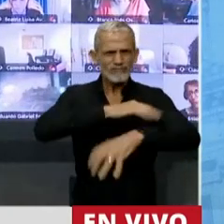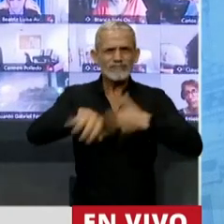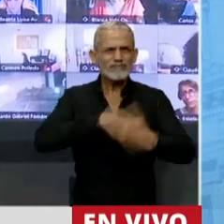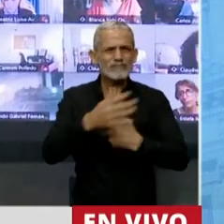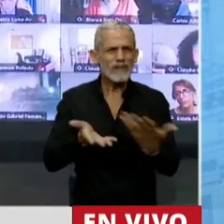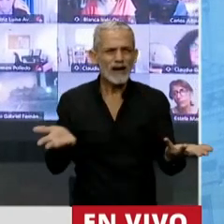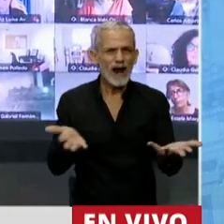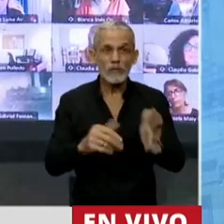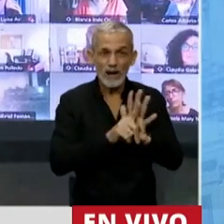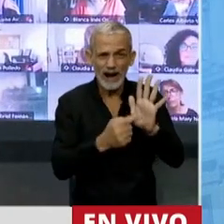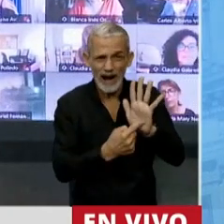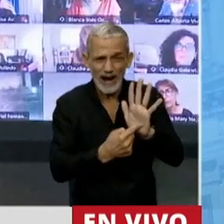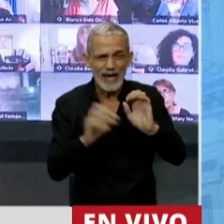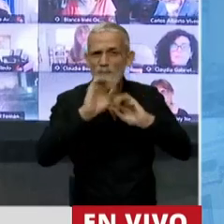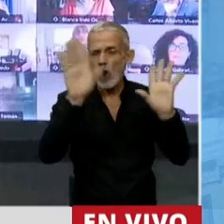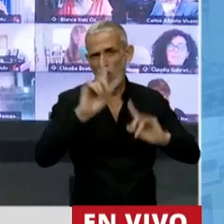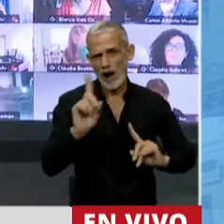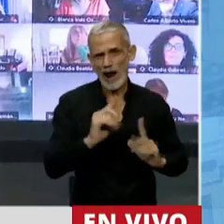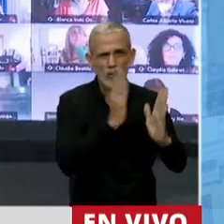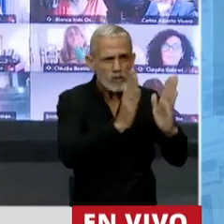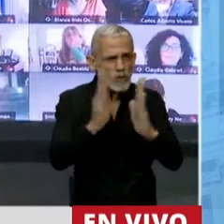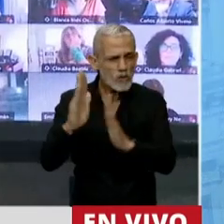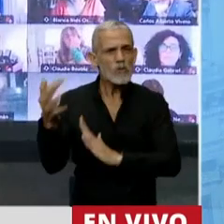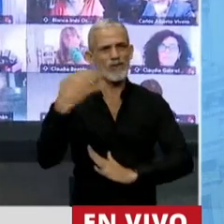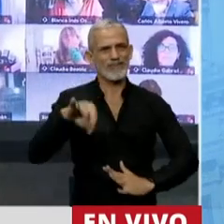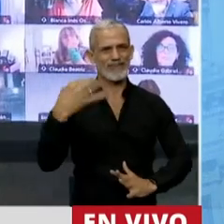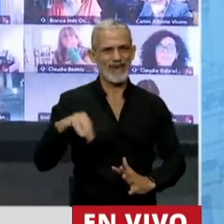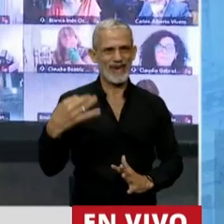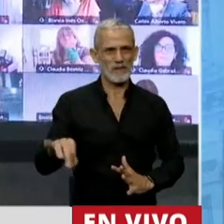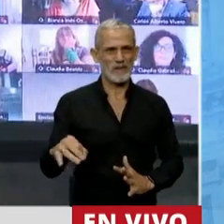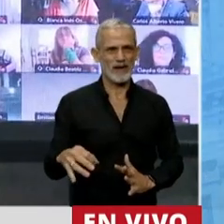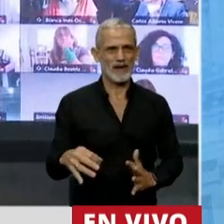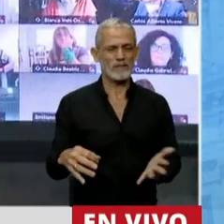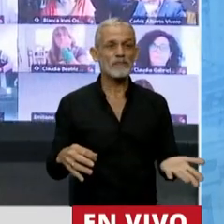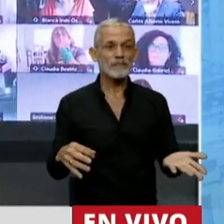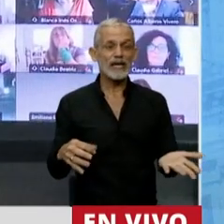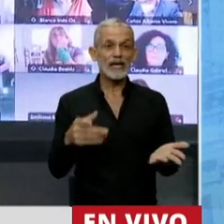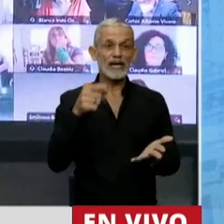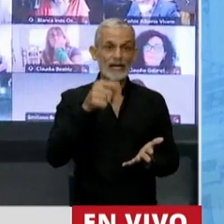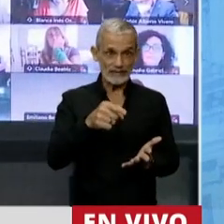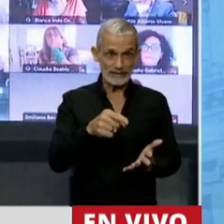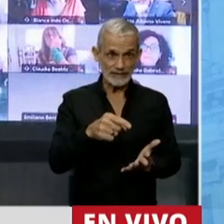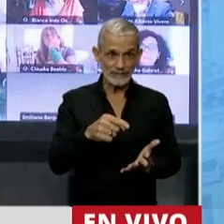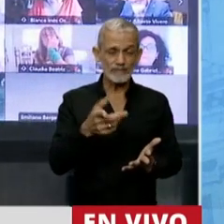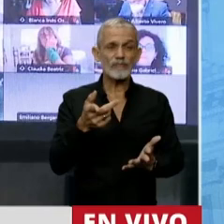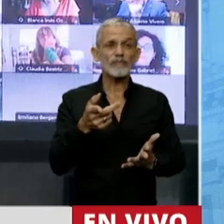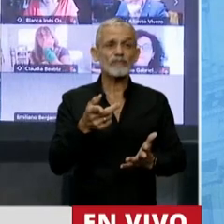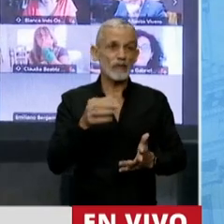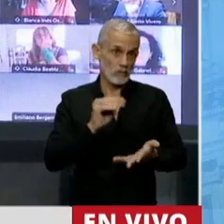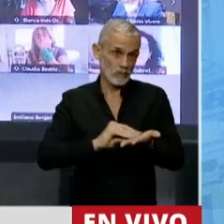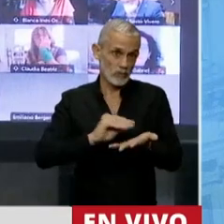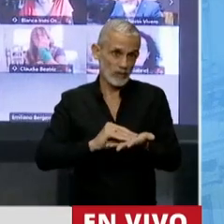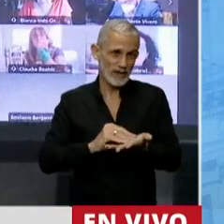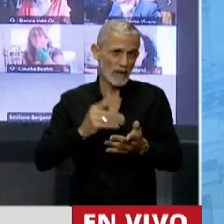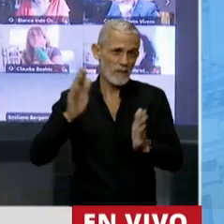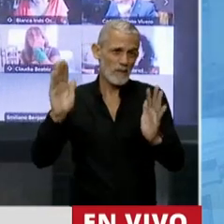Porque esta ley, y lo ha dicho la diputada informante del dictamen de la